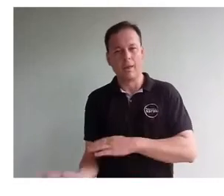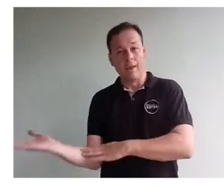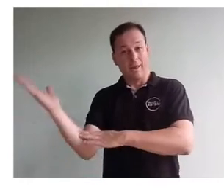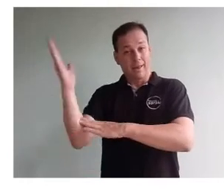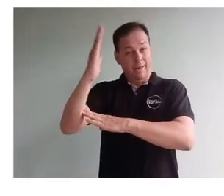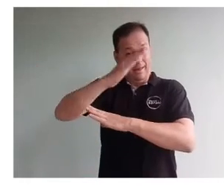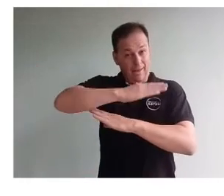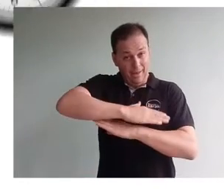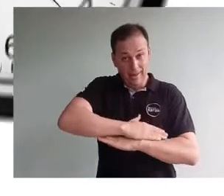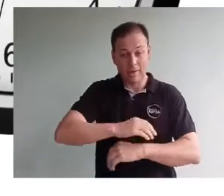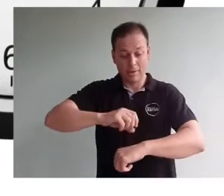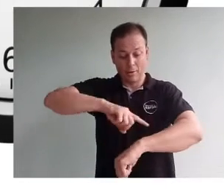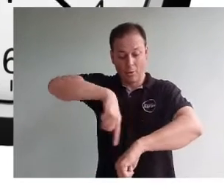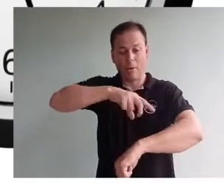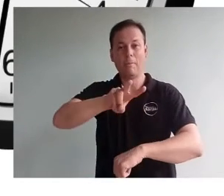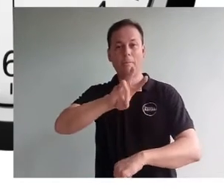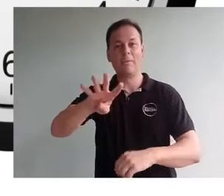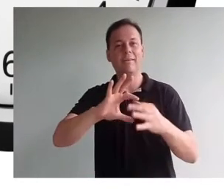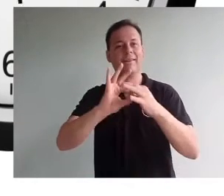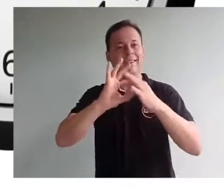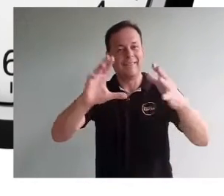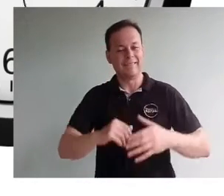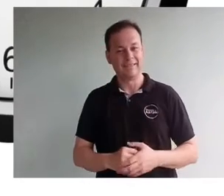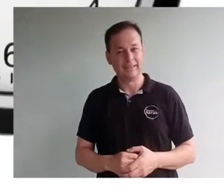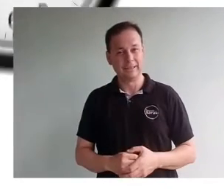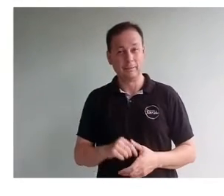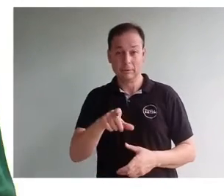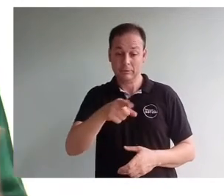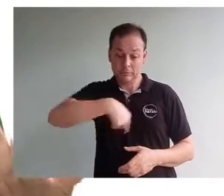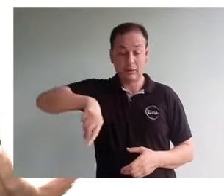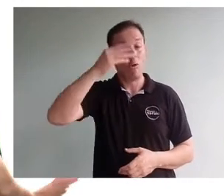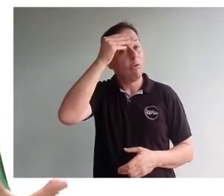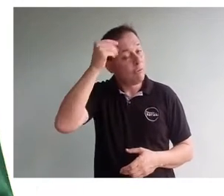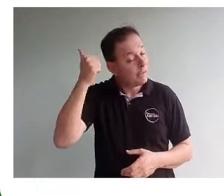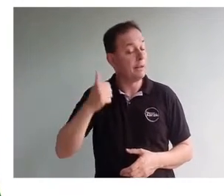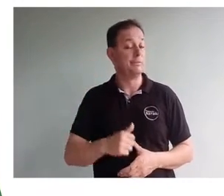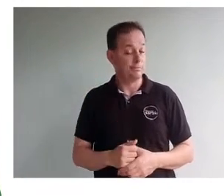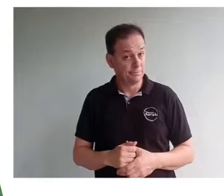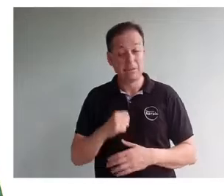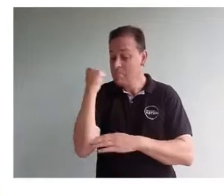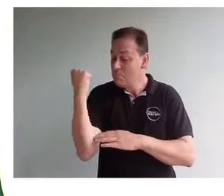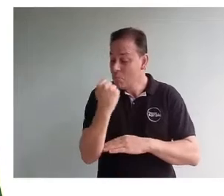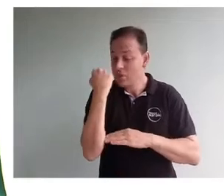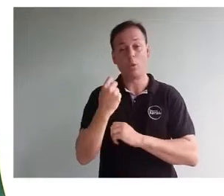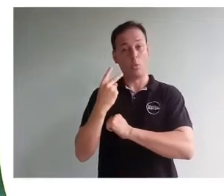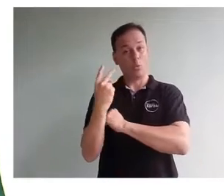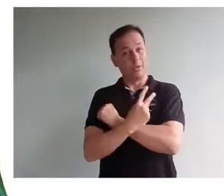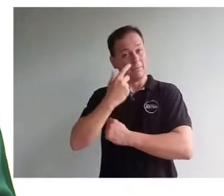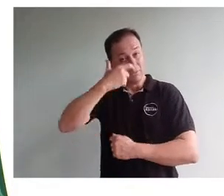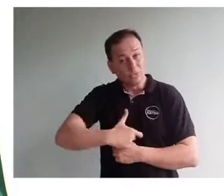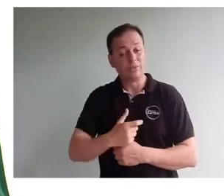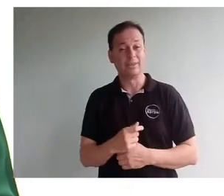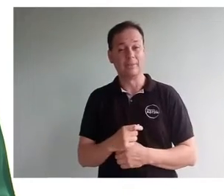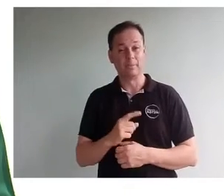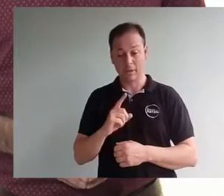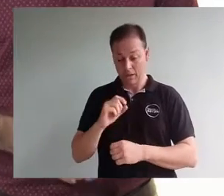Cada nuevo día tenemos 24 horas para lo que queramos hacer. Pero estamos olvidando hacer algo muy importante por